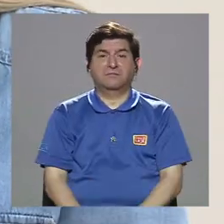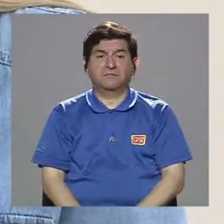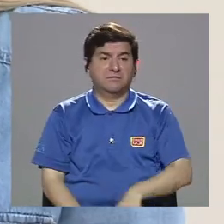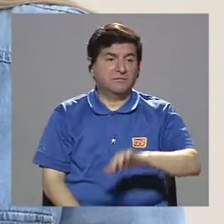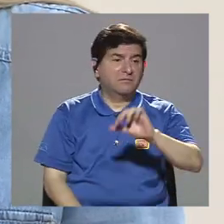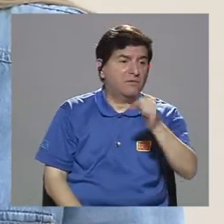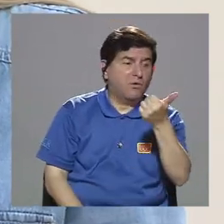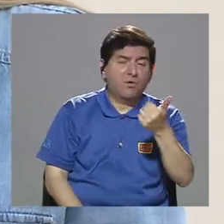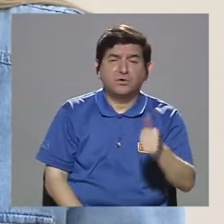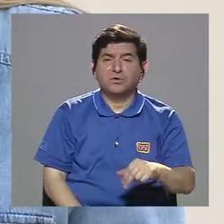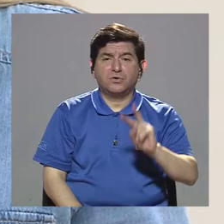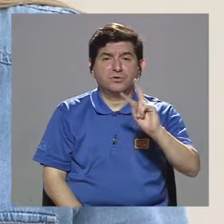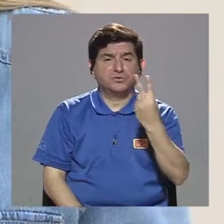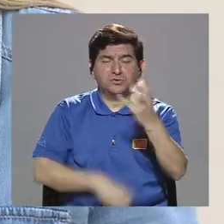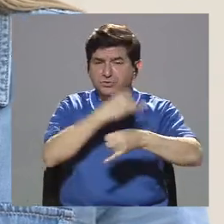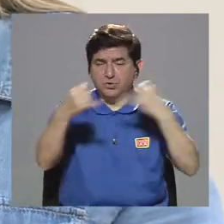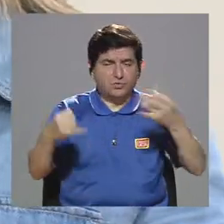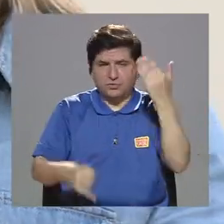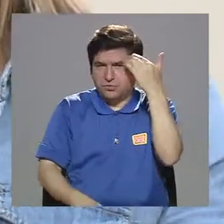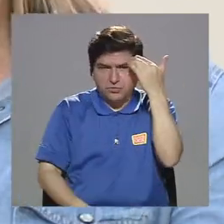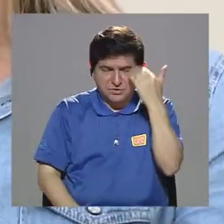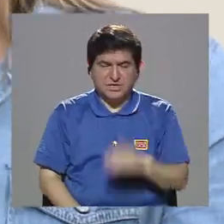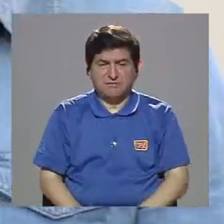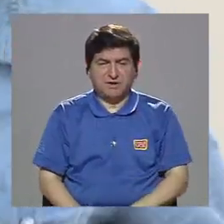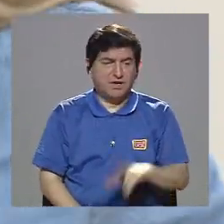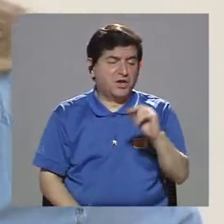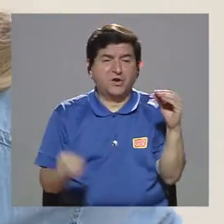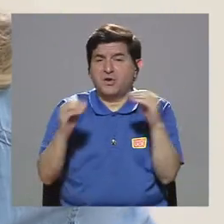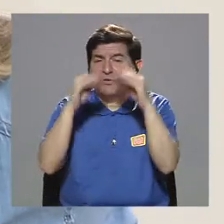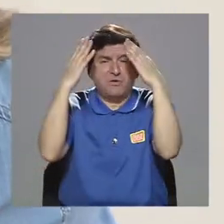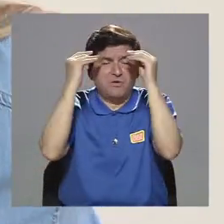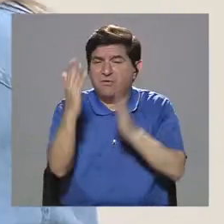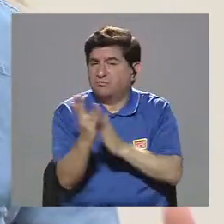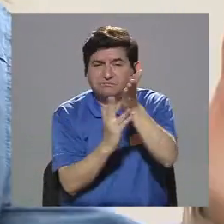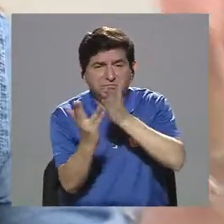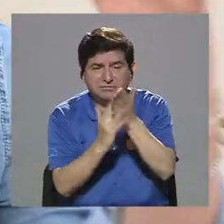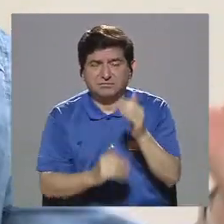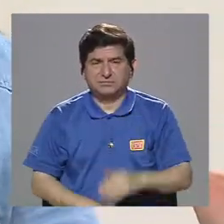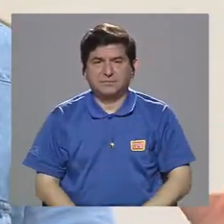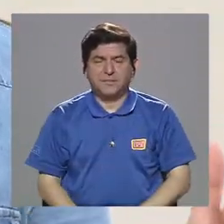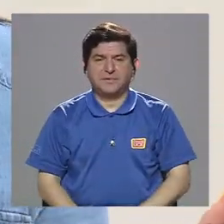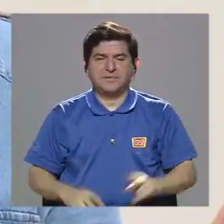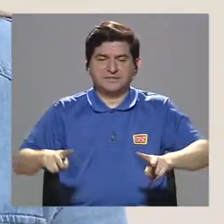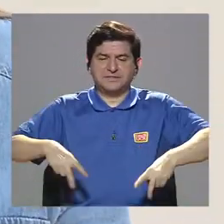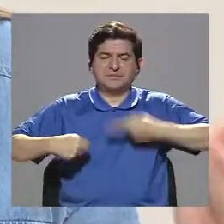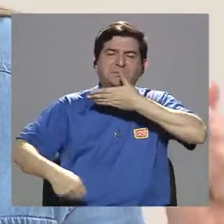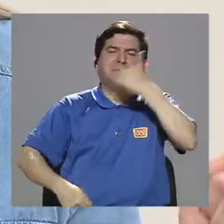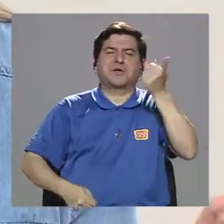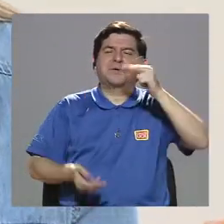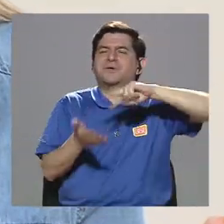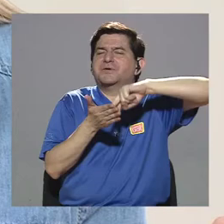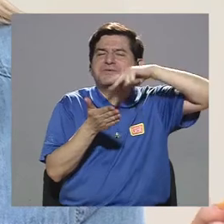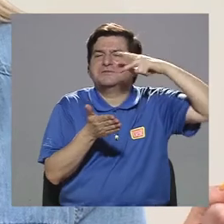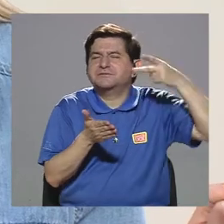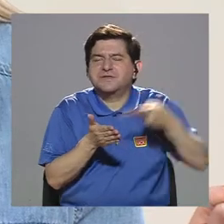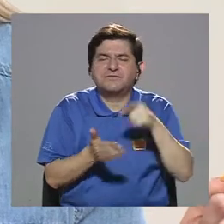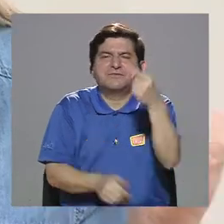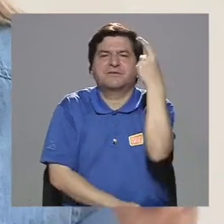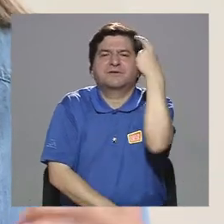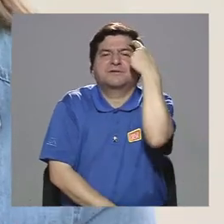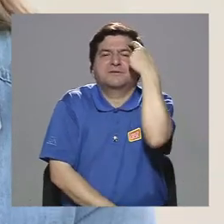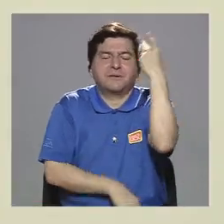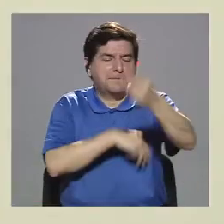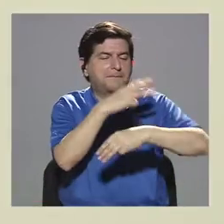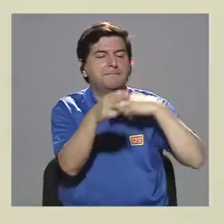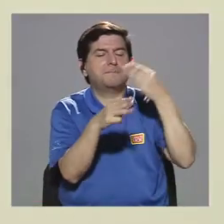idioma, no había más allá de las fronteras. Y bueno, el vivir mejor te hace pensar en un mundo